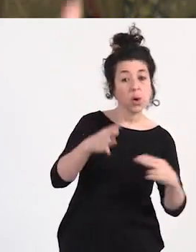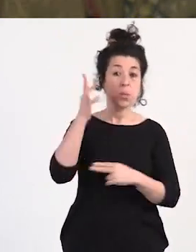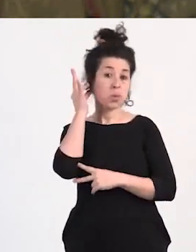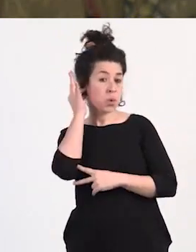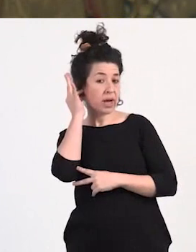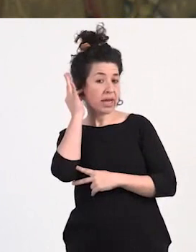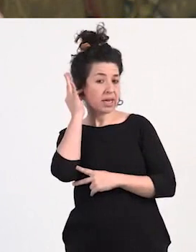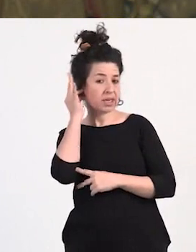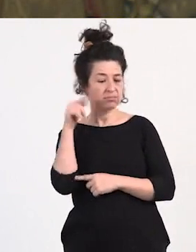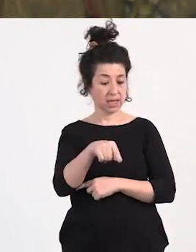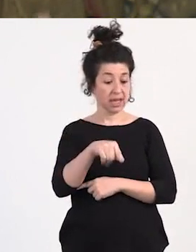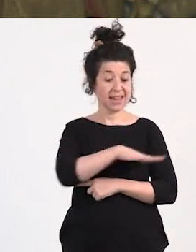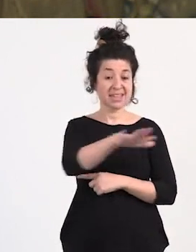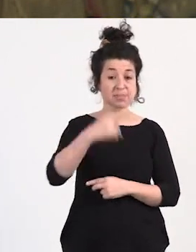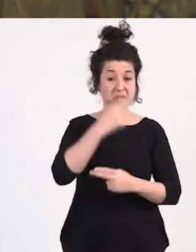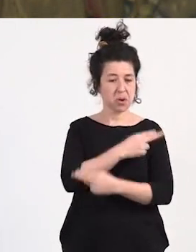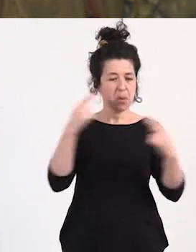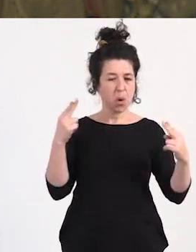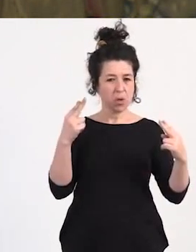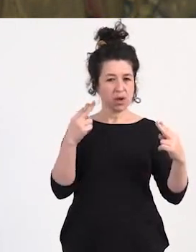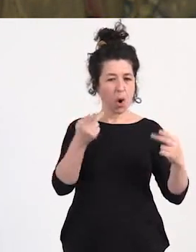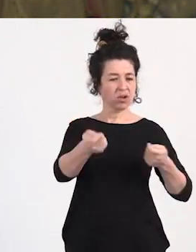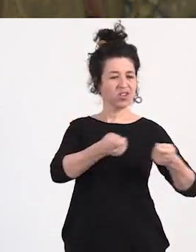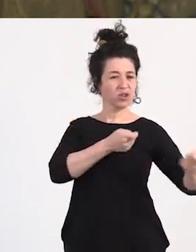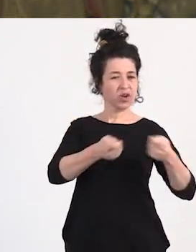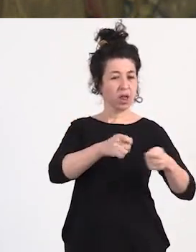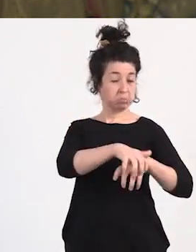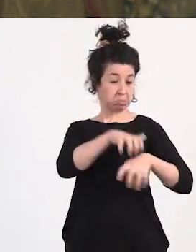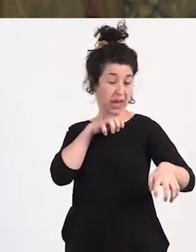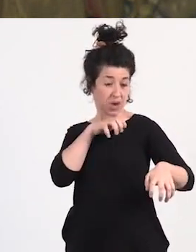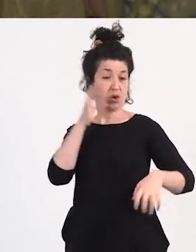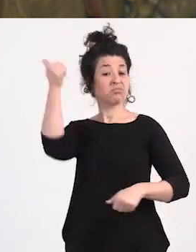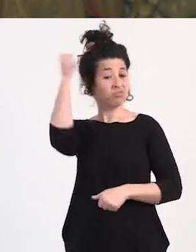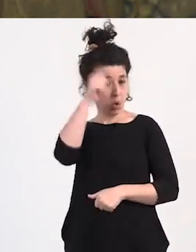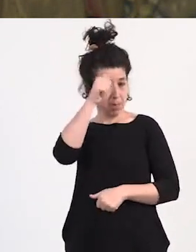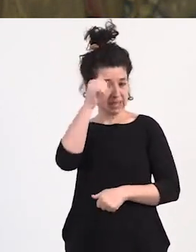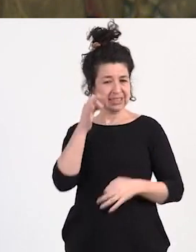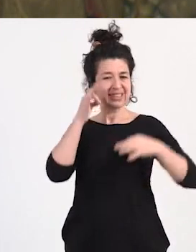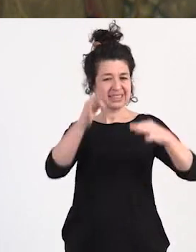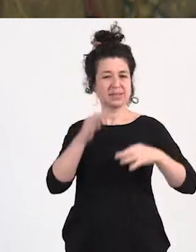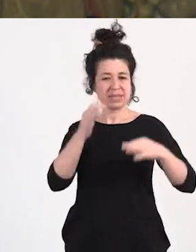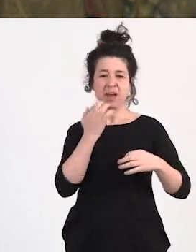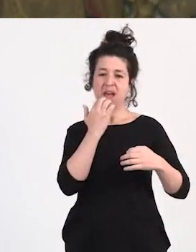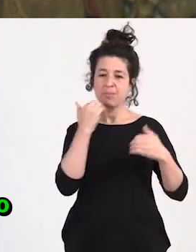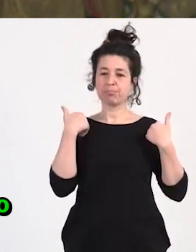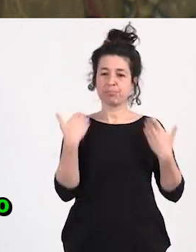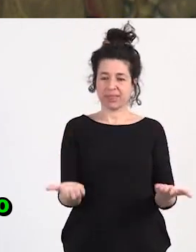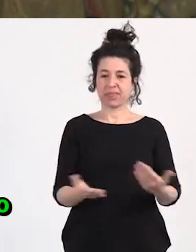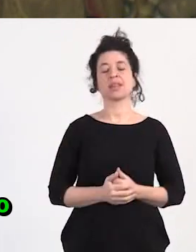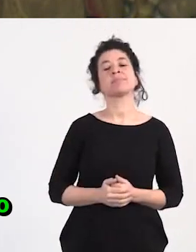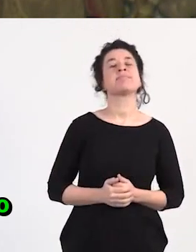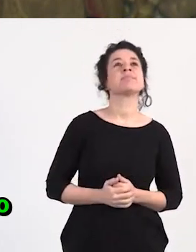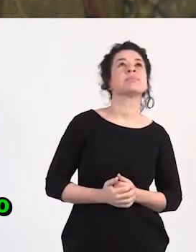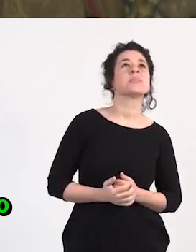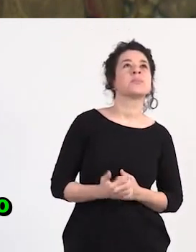está dominado mayoritariamente por los hombres, siempre pongo un ejemplo. Cuando